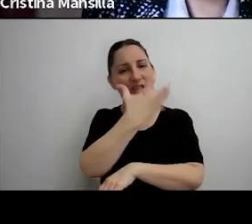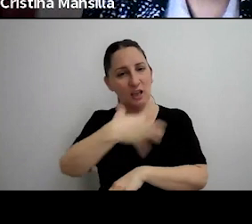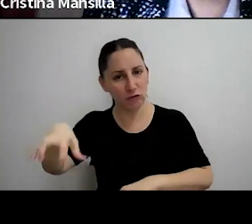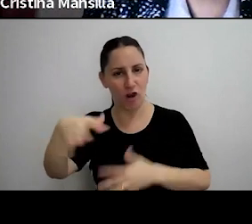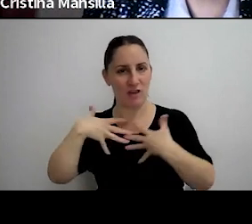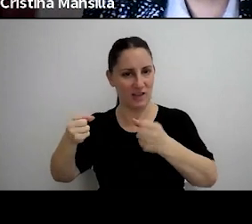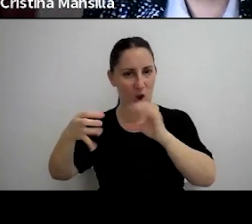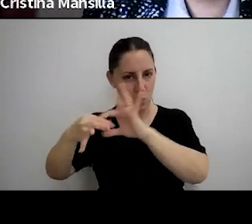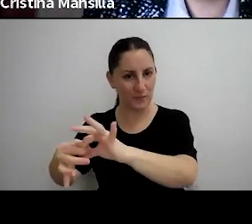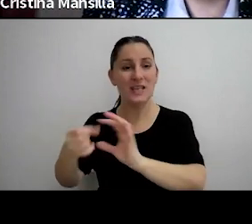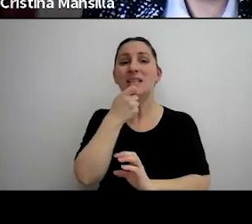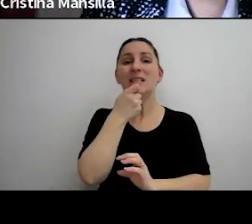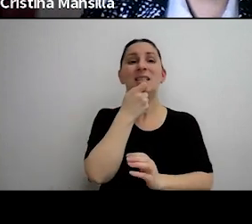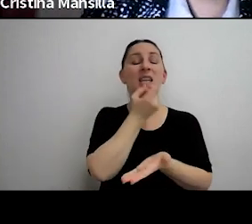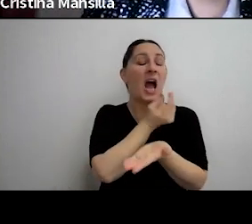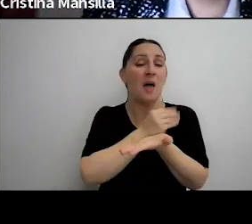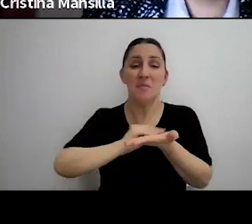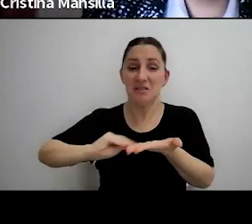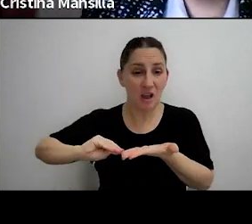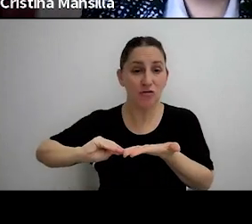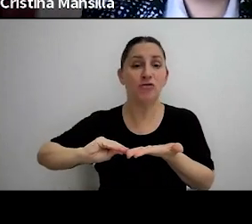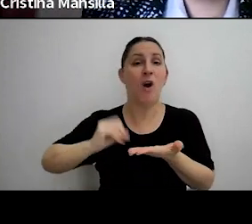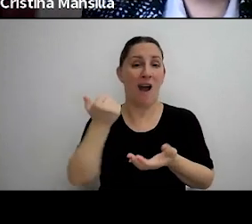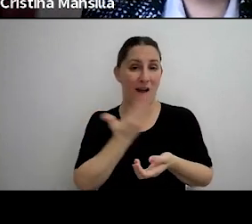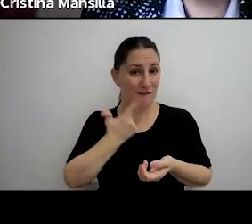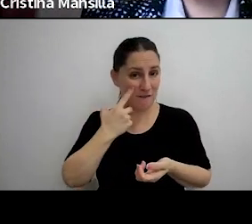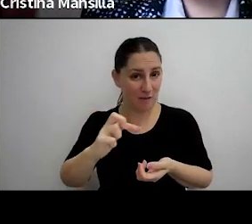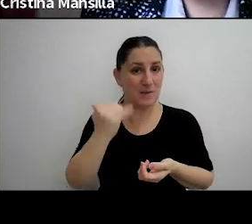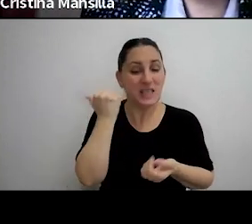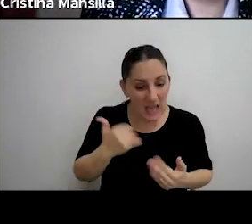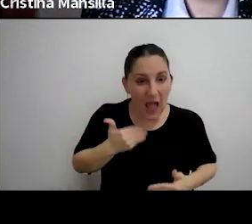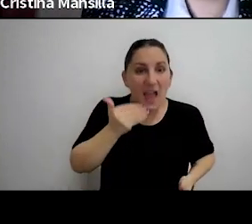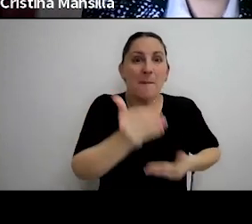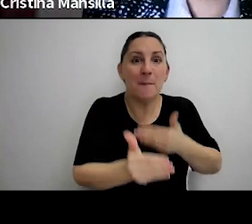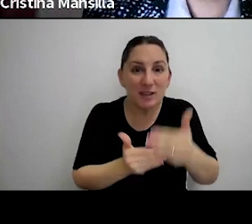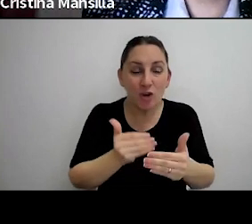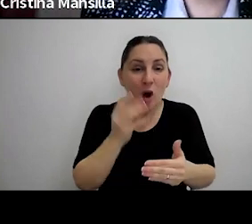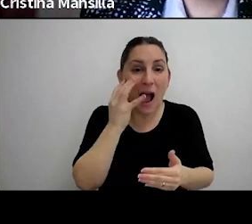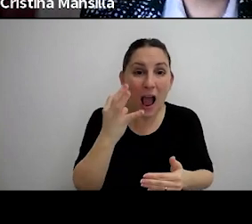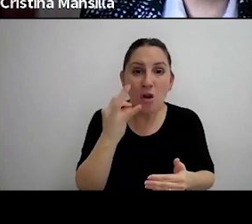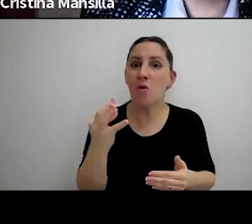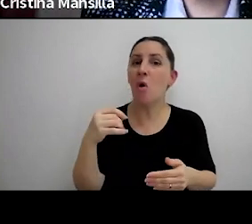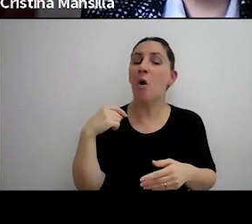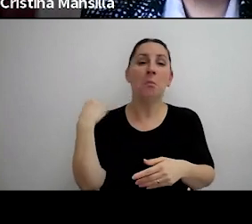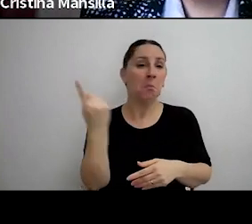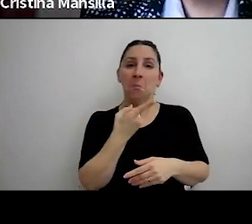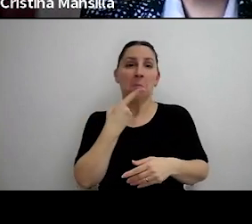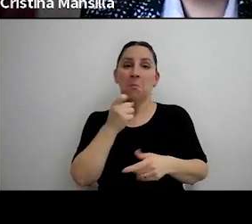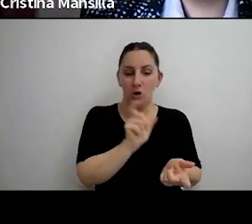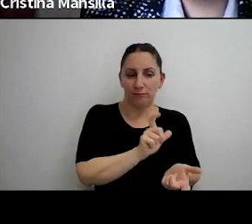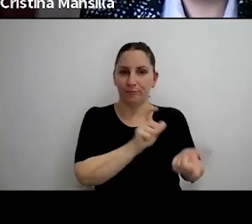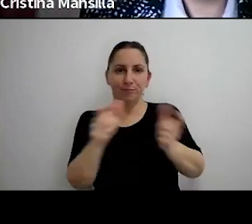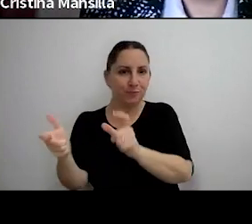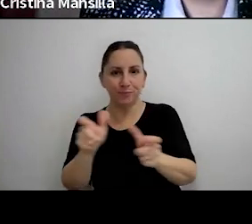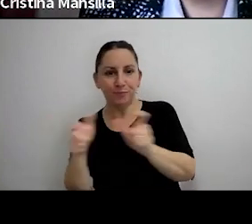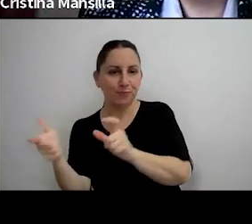Si la administración ya hubiera iniciado un procedimiento y no se hubieran realizado la transferencia de las